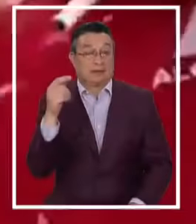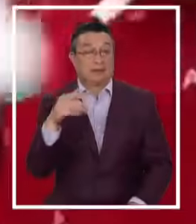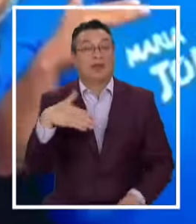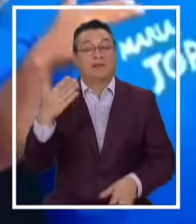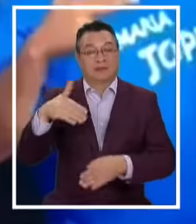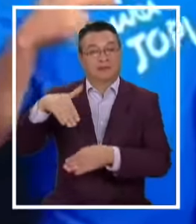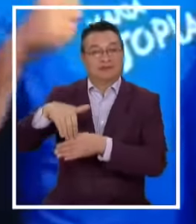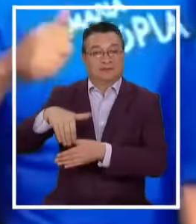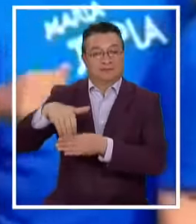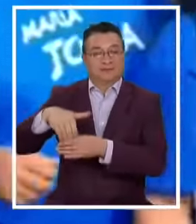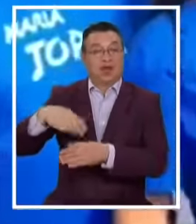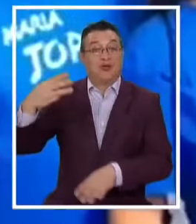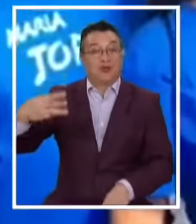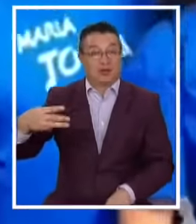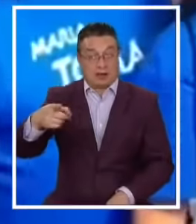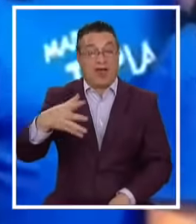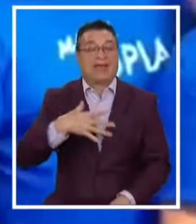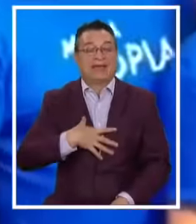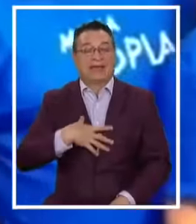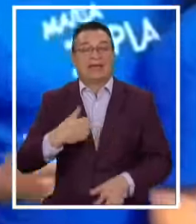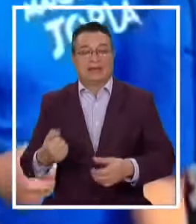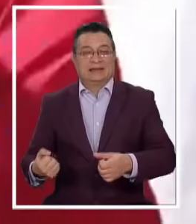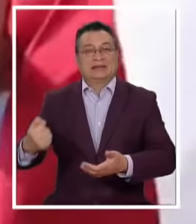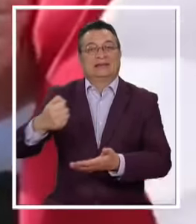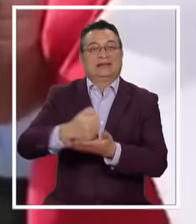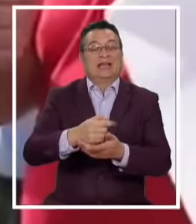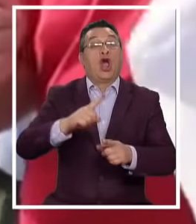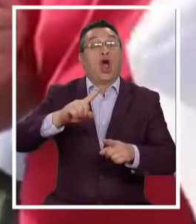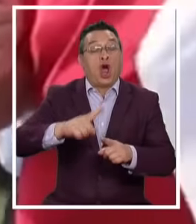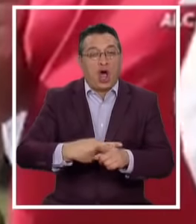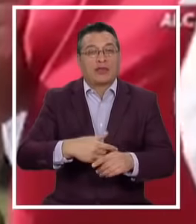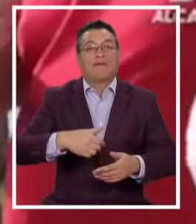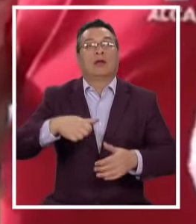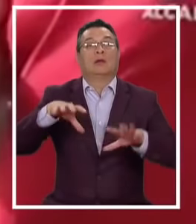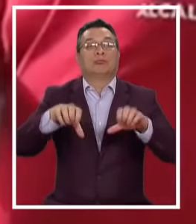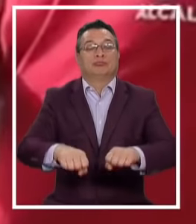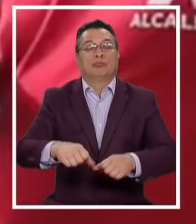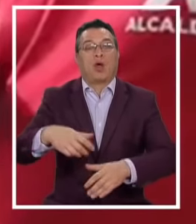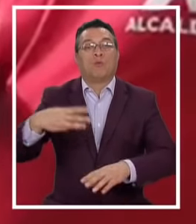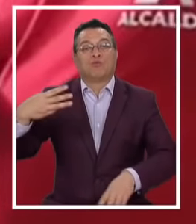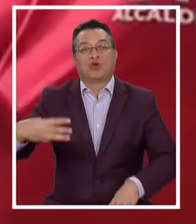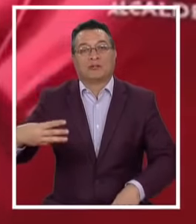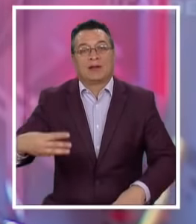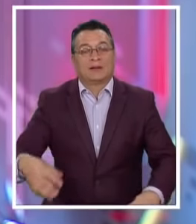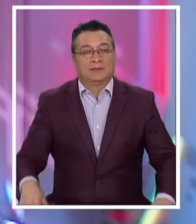elecciones Municipales Donde Aguilera Buscará un nuevo periodo En el municipio